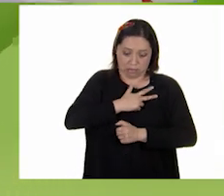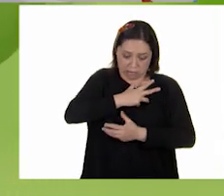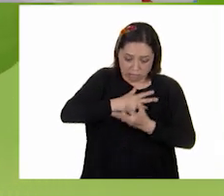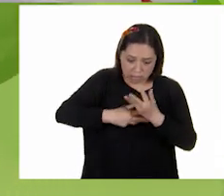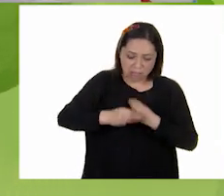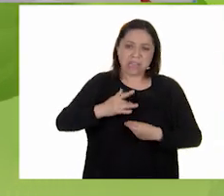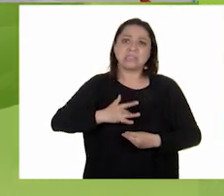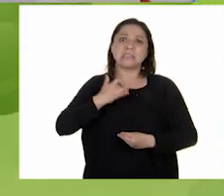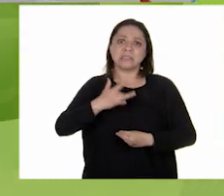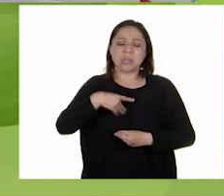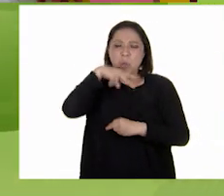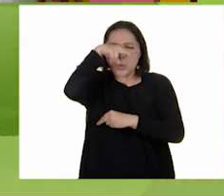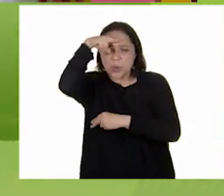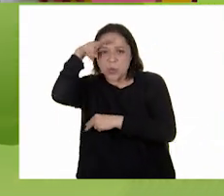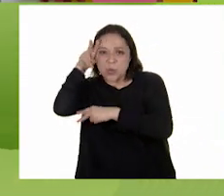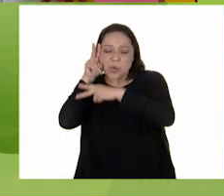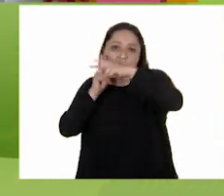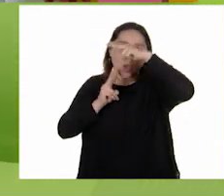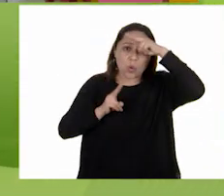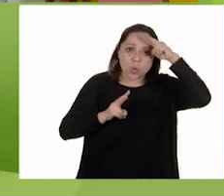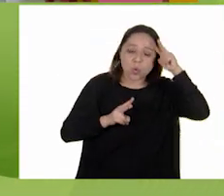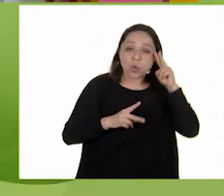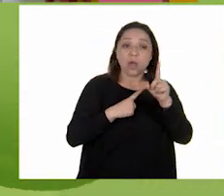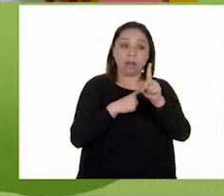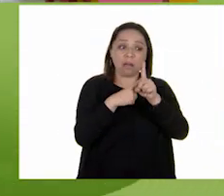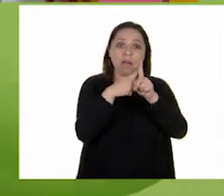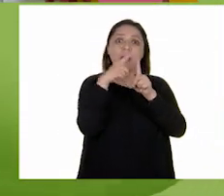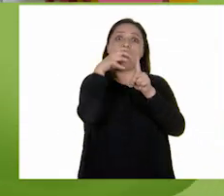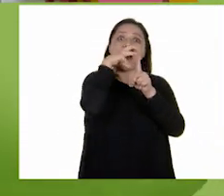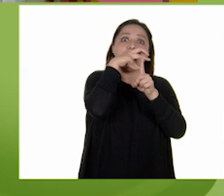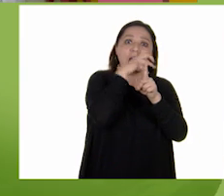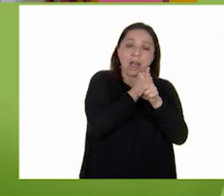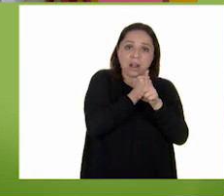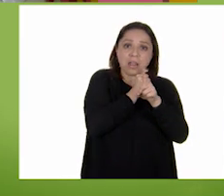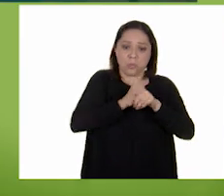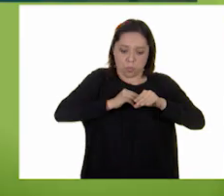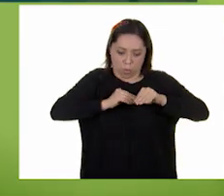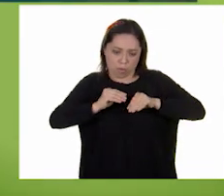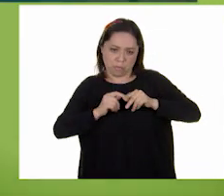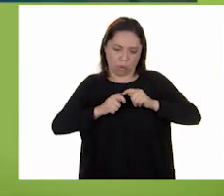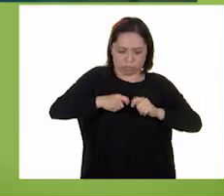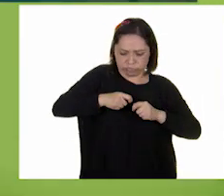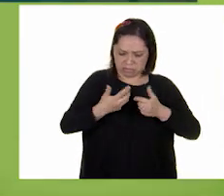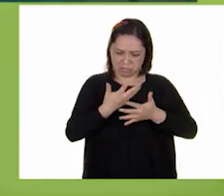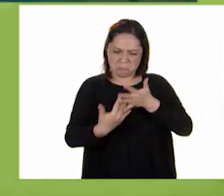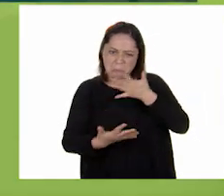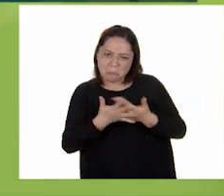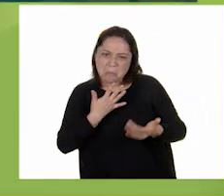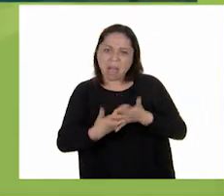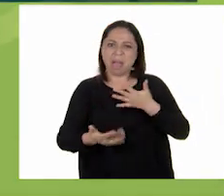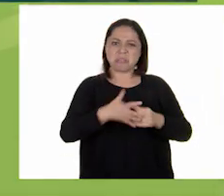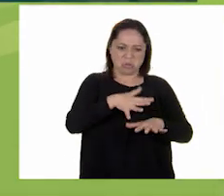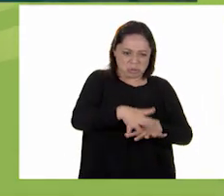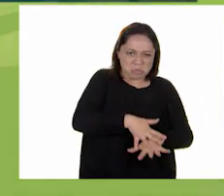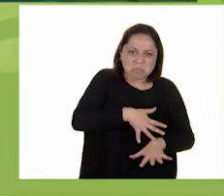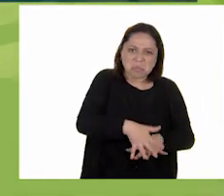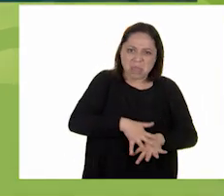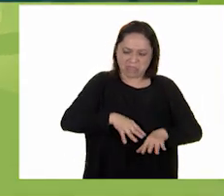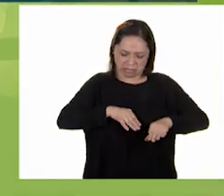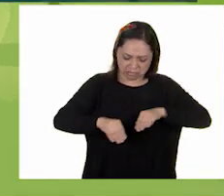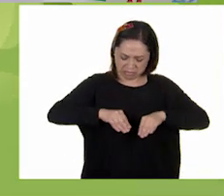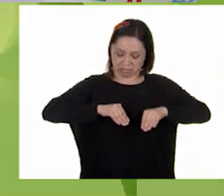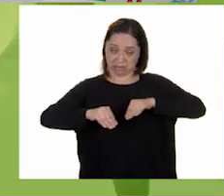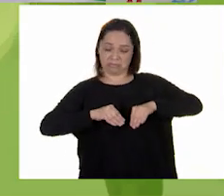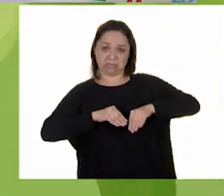sudoración excesiva, fiebre, movimientos incontrolados de las manos, de los pies y una dificultad